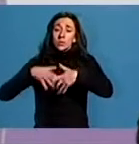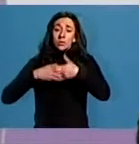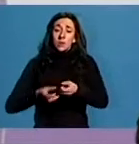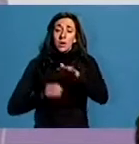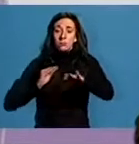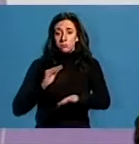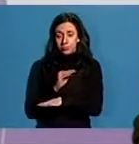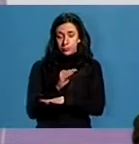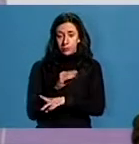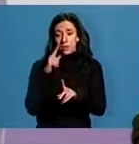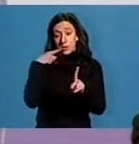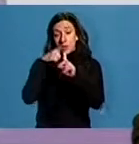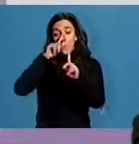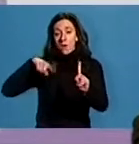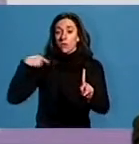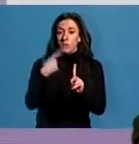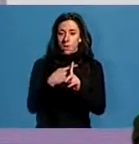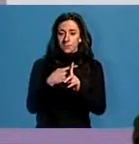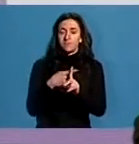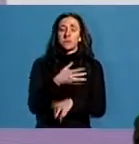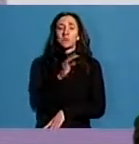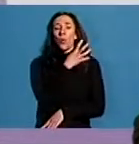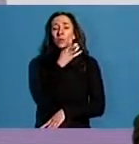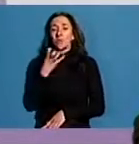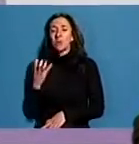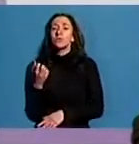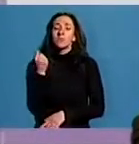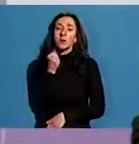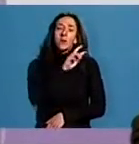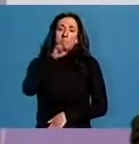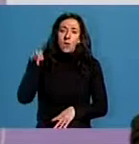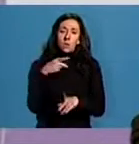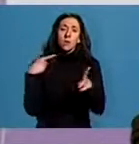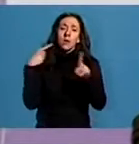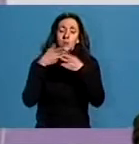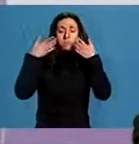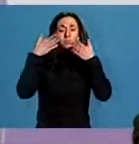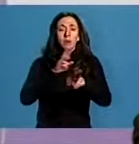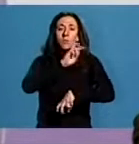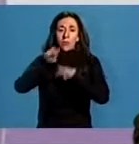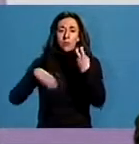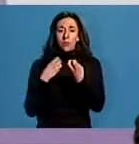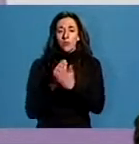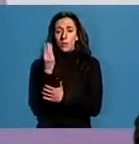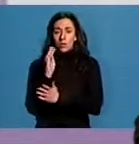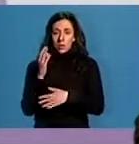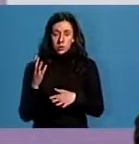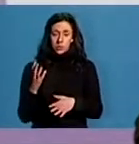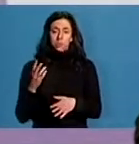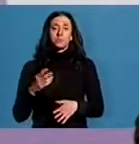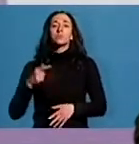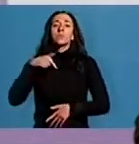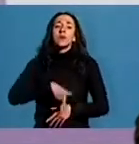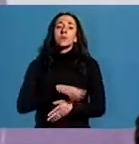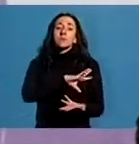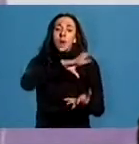o 2011. Trátase de máis de 400 millóns de euros destinados a modernización do proceso productivo. As subvencións adaptanse